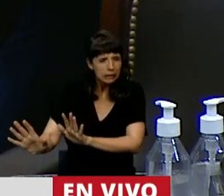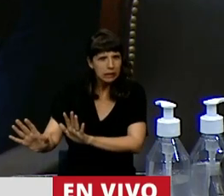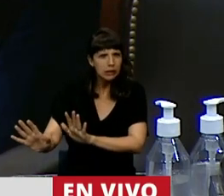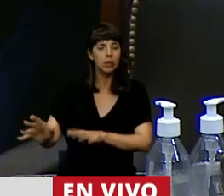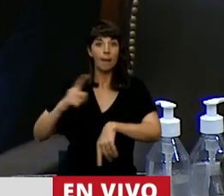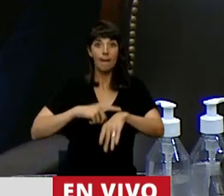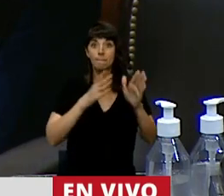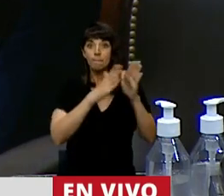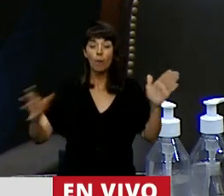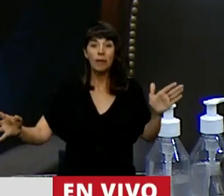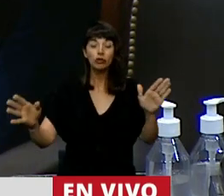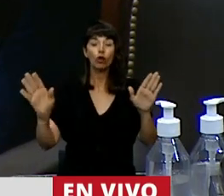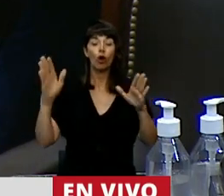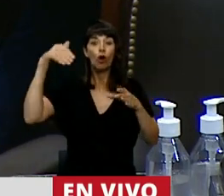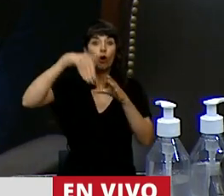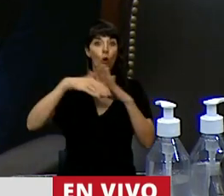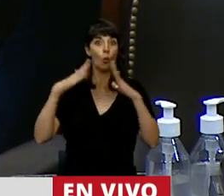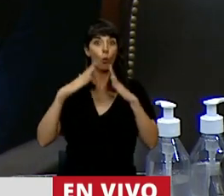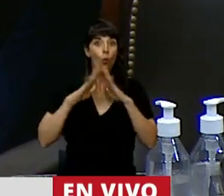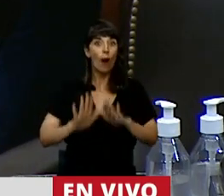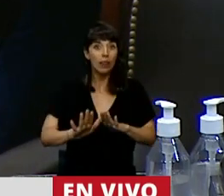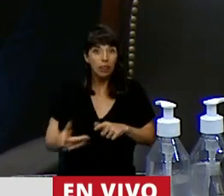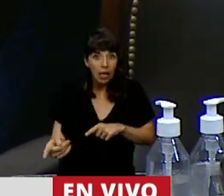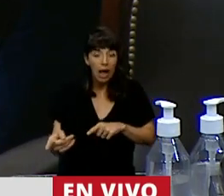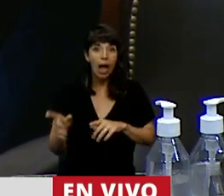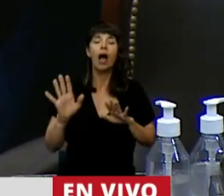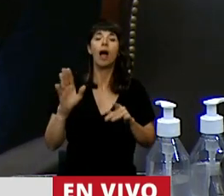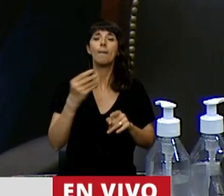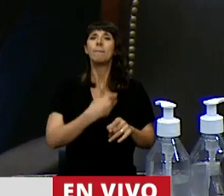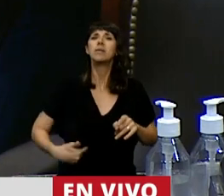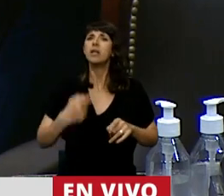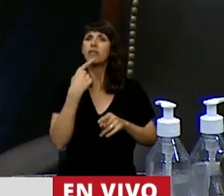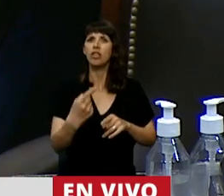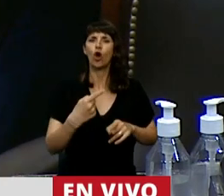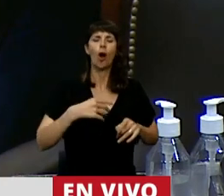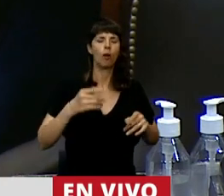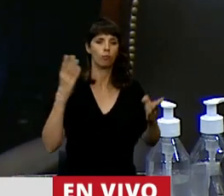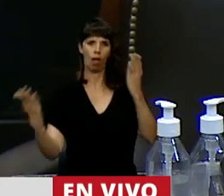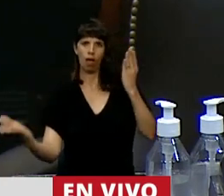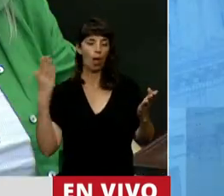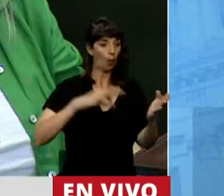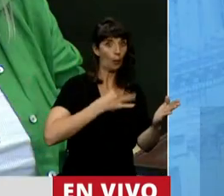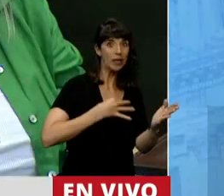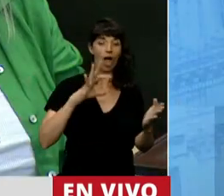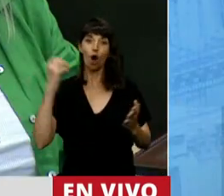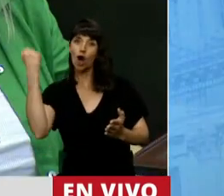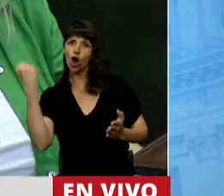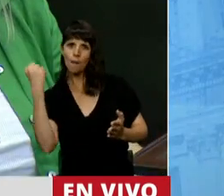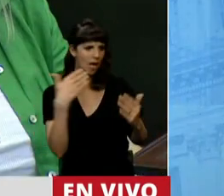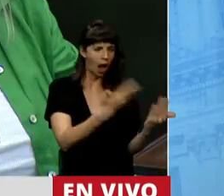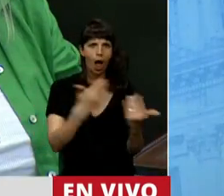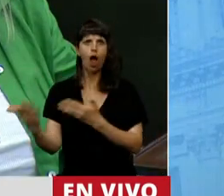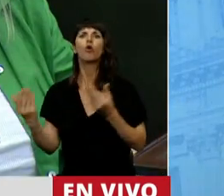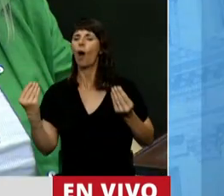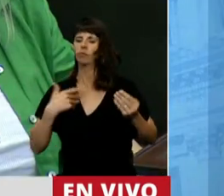en varias oportunidades que si tenía que elegir entre la vida y la economía, él elegía la vida. Y cuando la popularidad le daba por